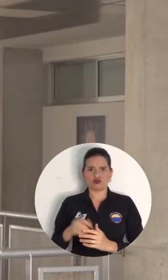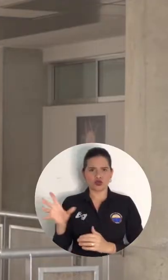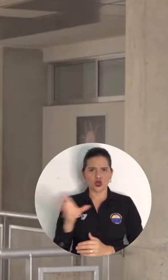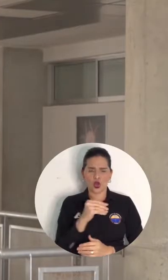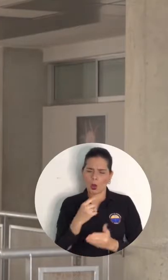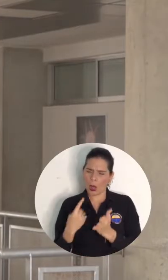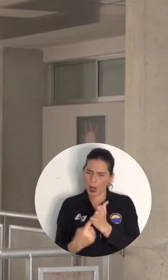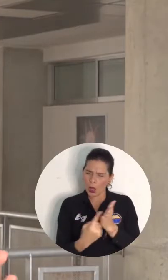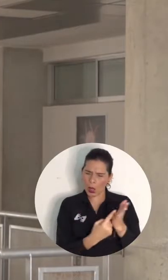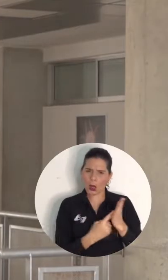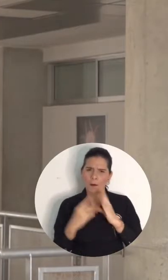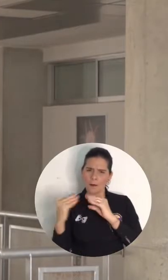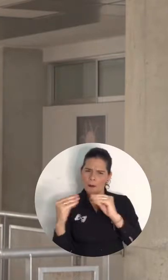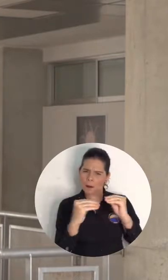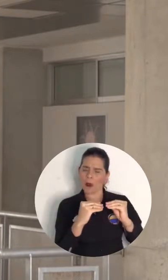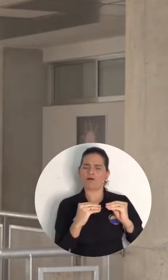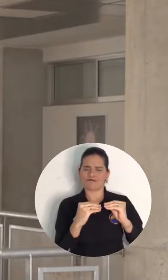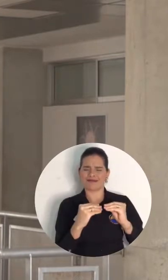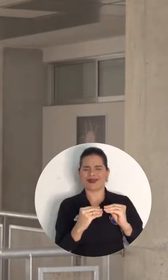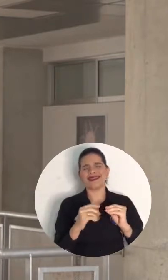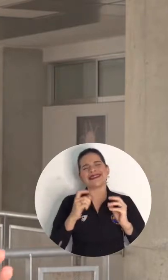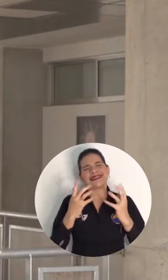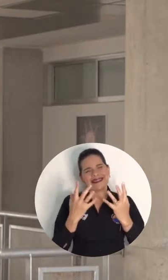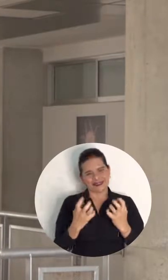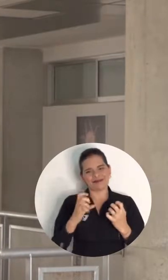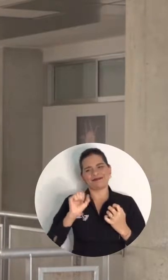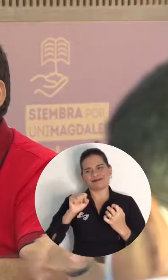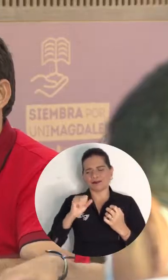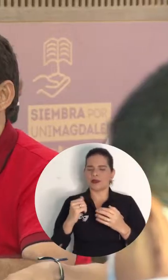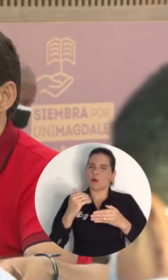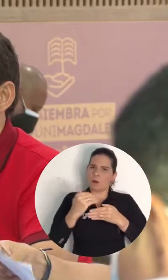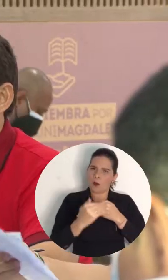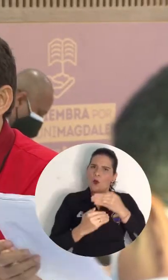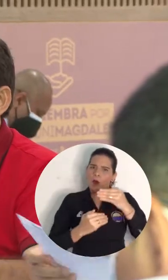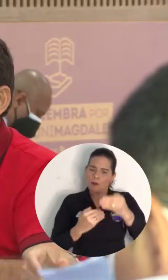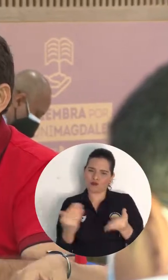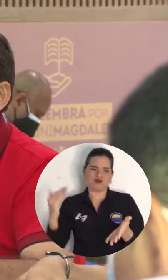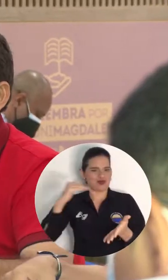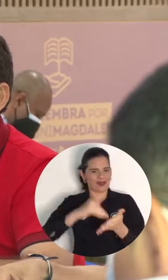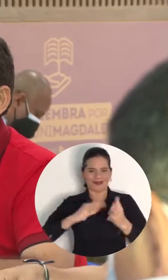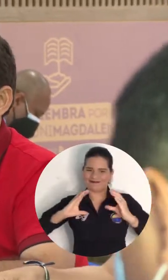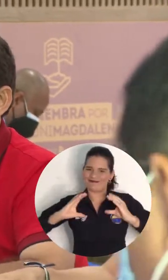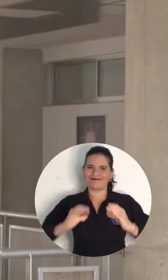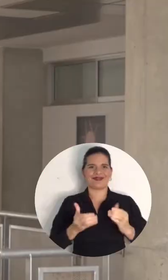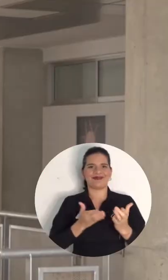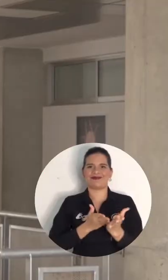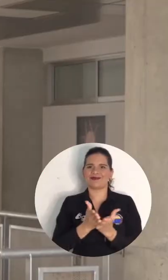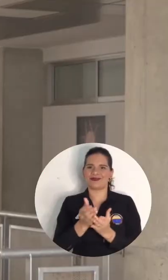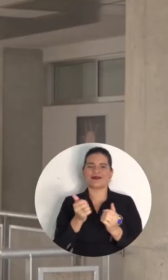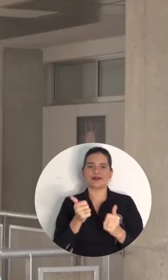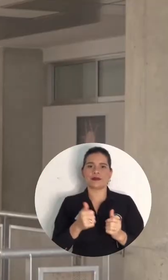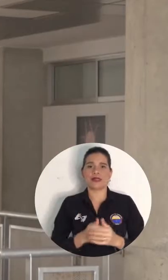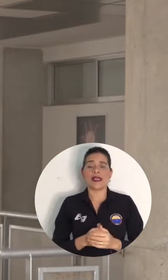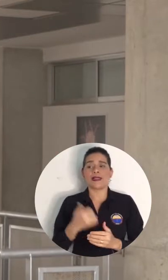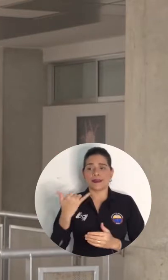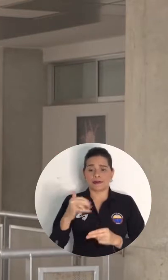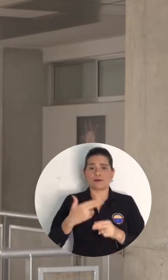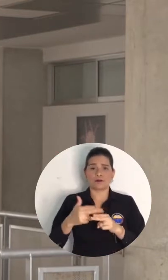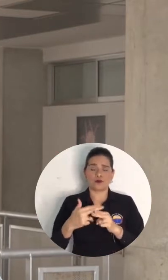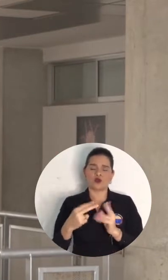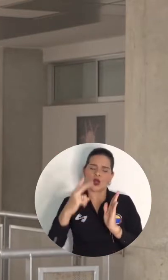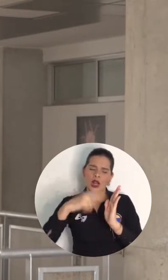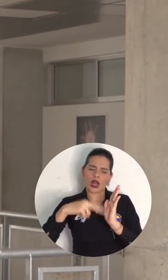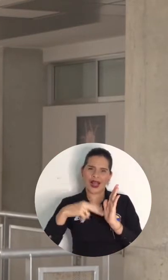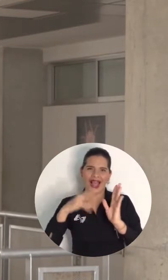digamos, coincidimos es que efectivamente debe haber un retorno gradual. Habrá una posterior reunión con una comisión de ellos para revisar el